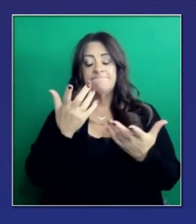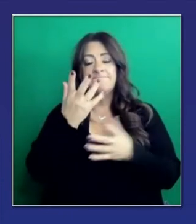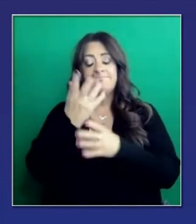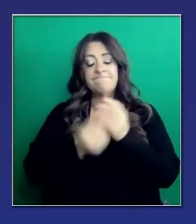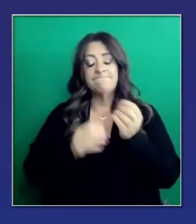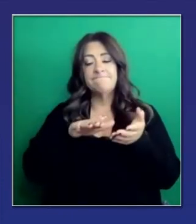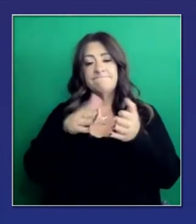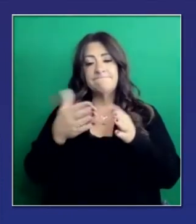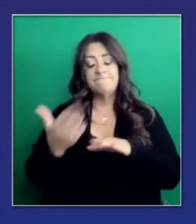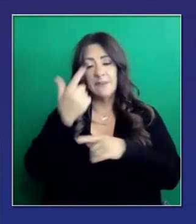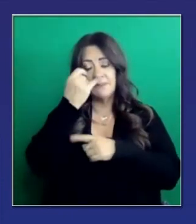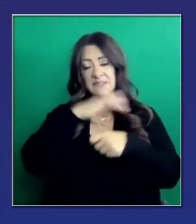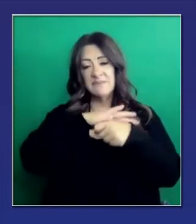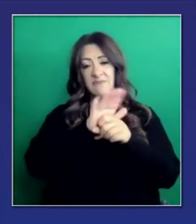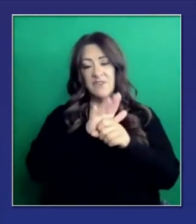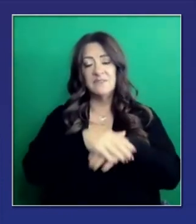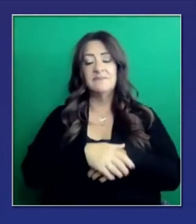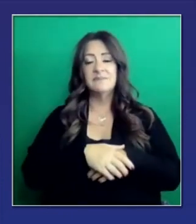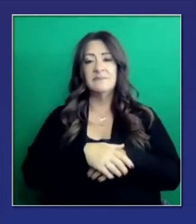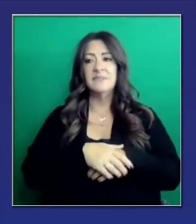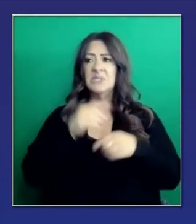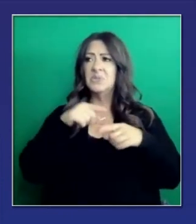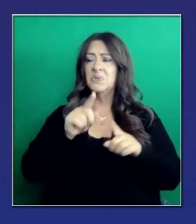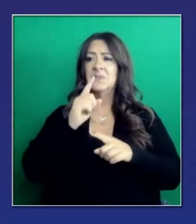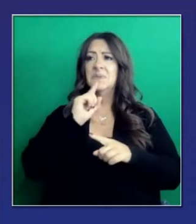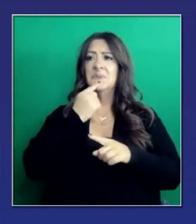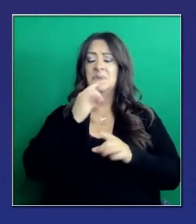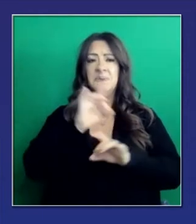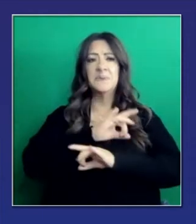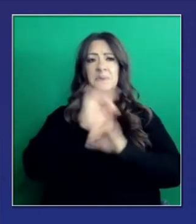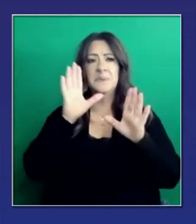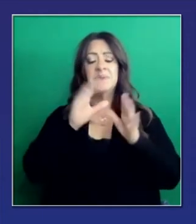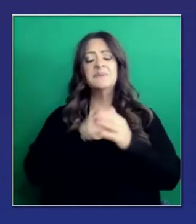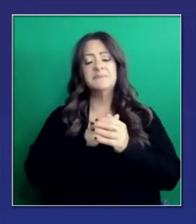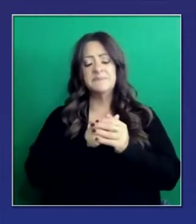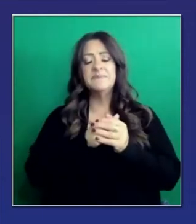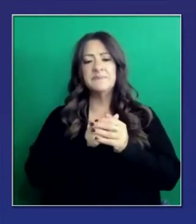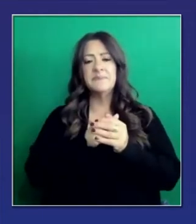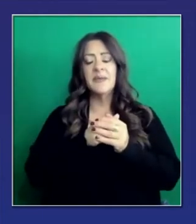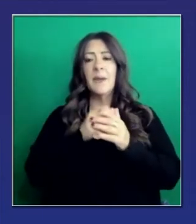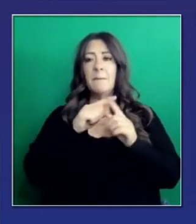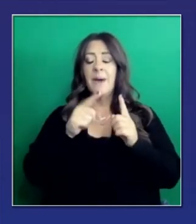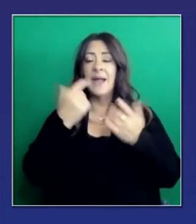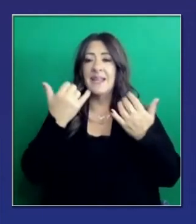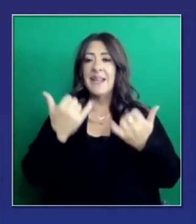del momento más complicado, vemos ahora una luz